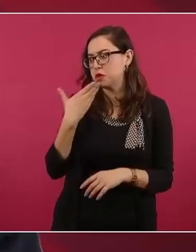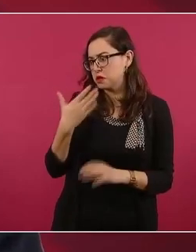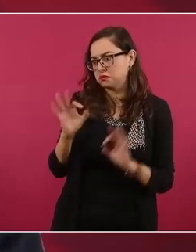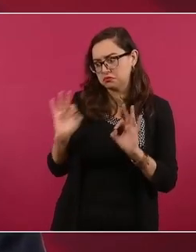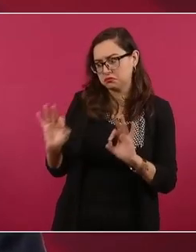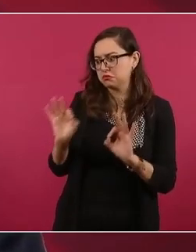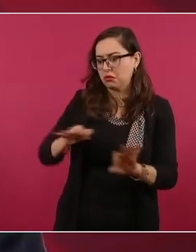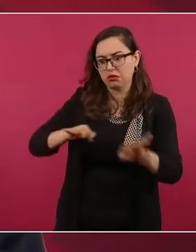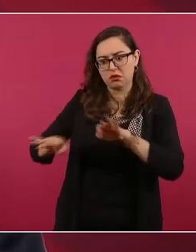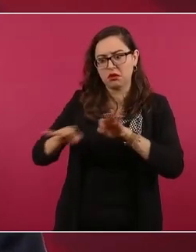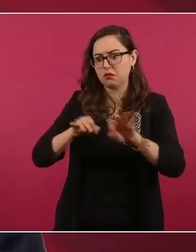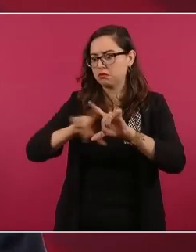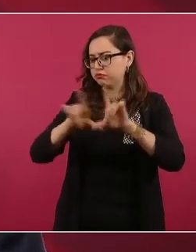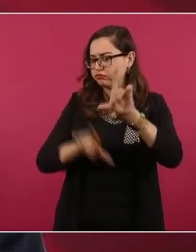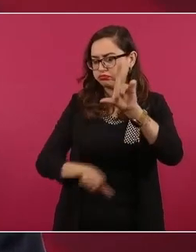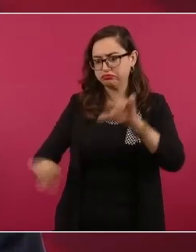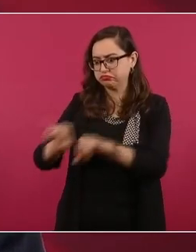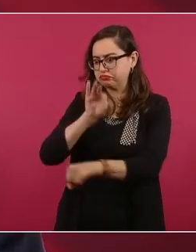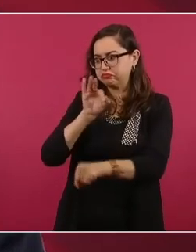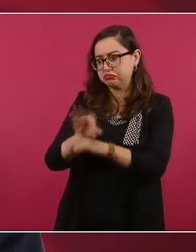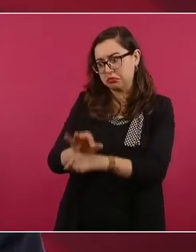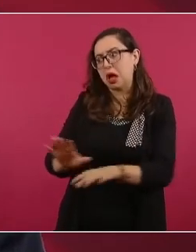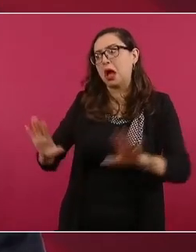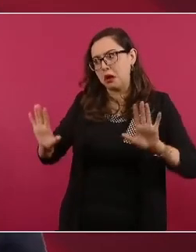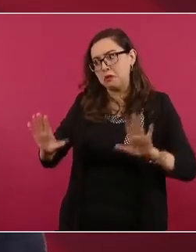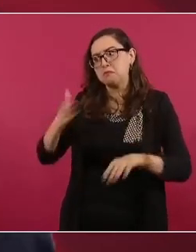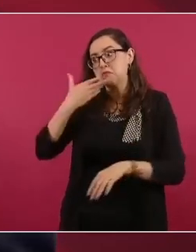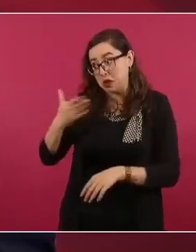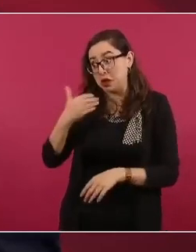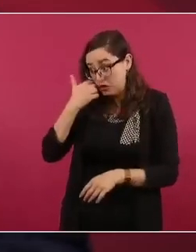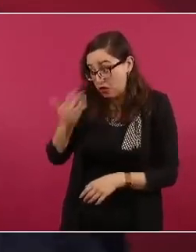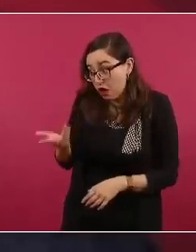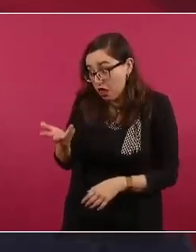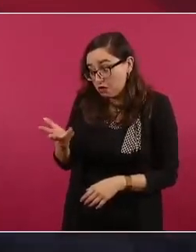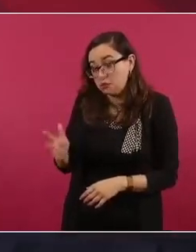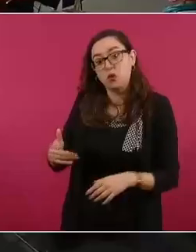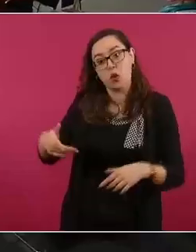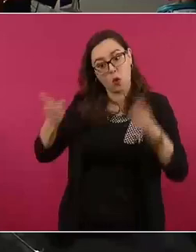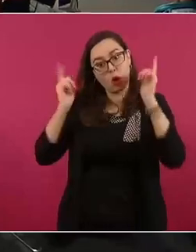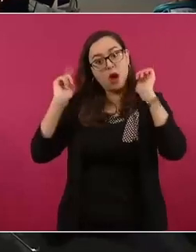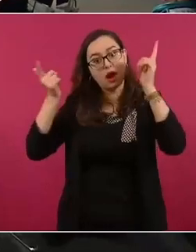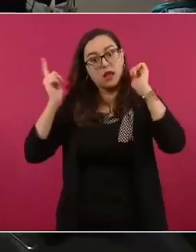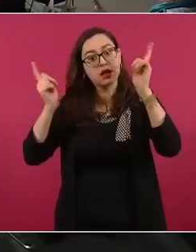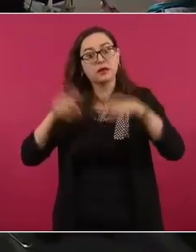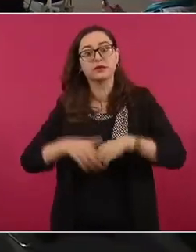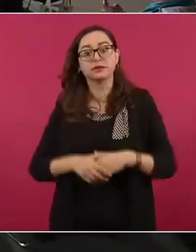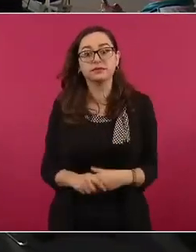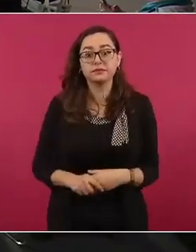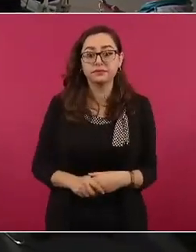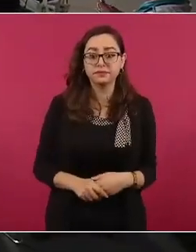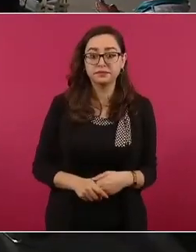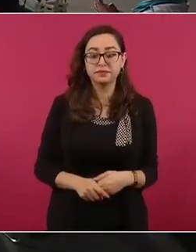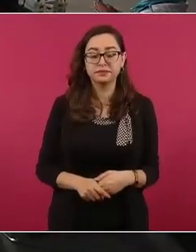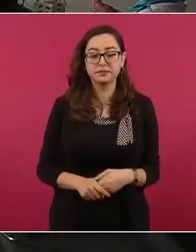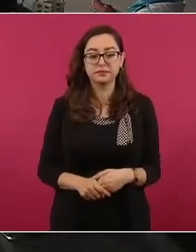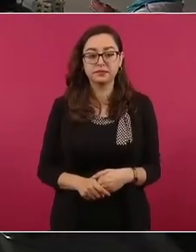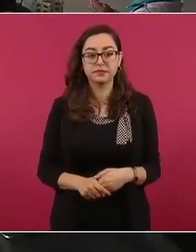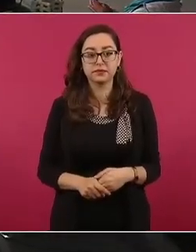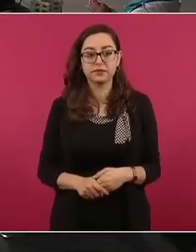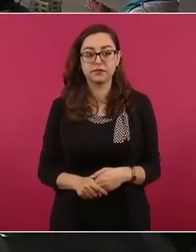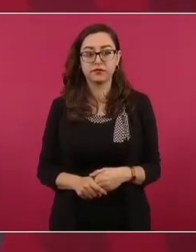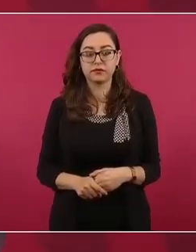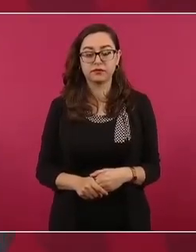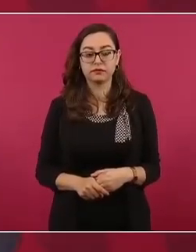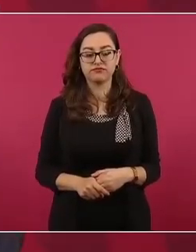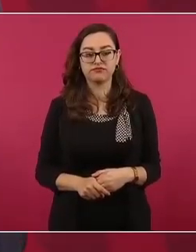y que se